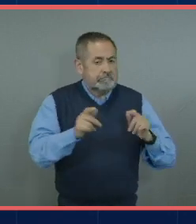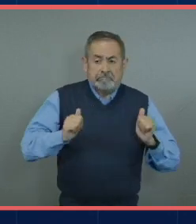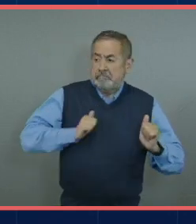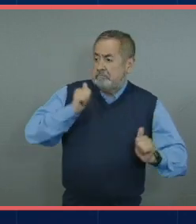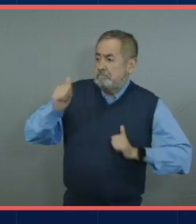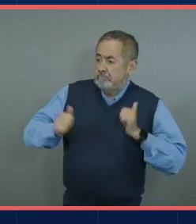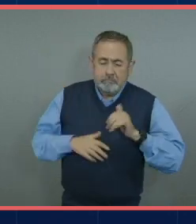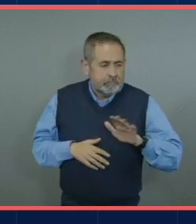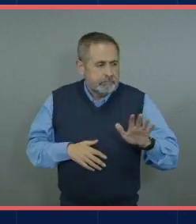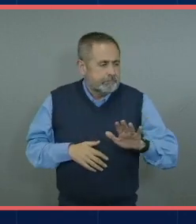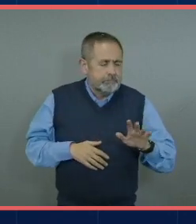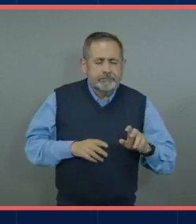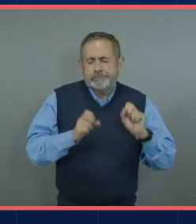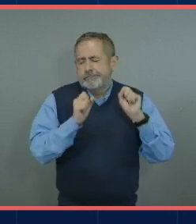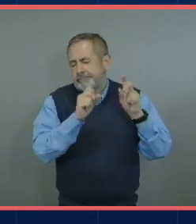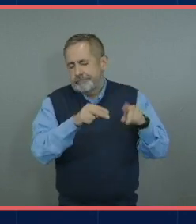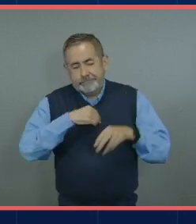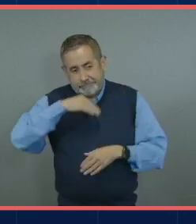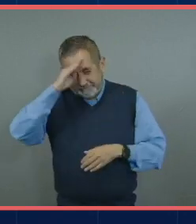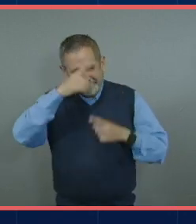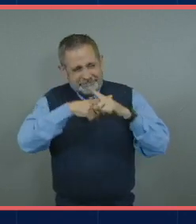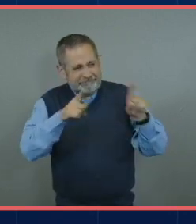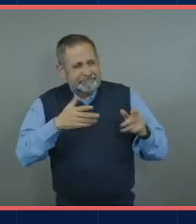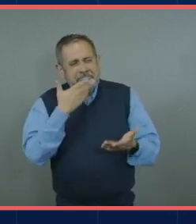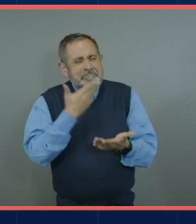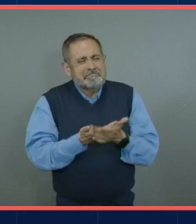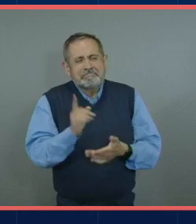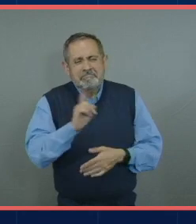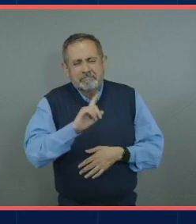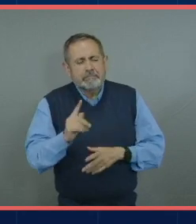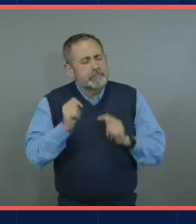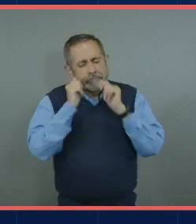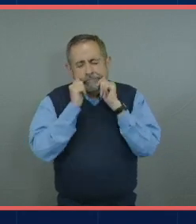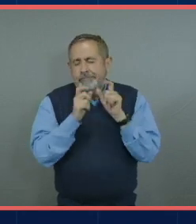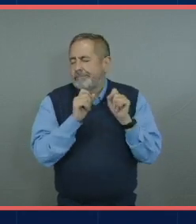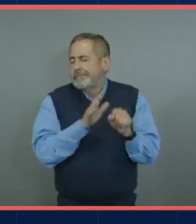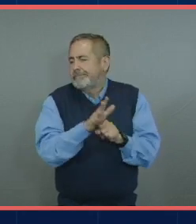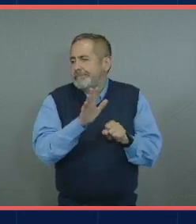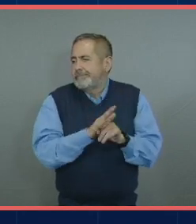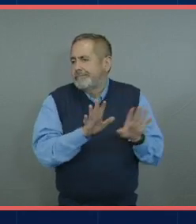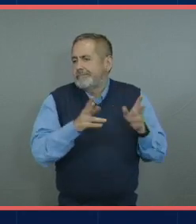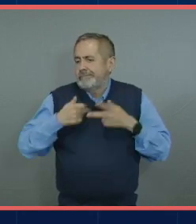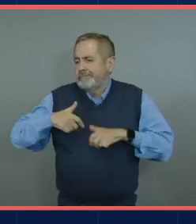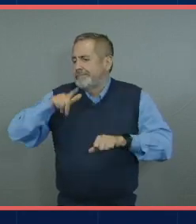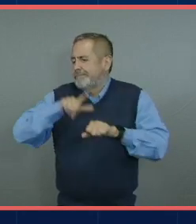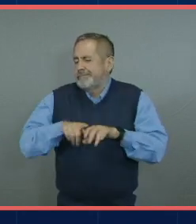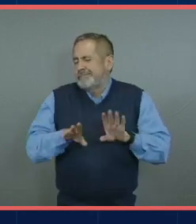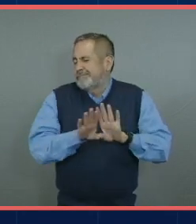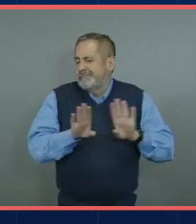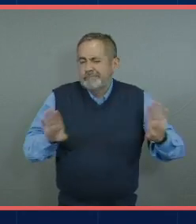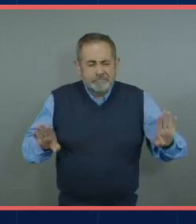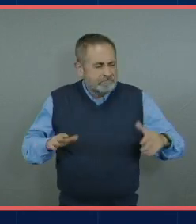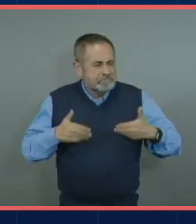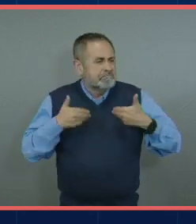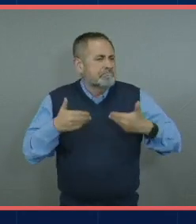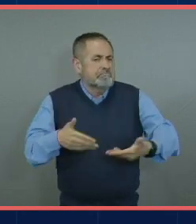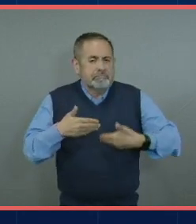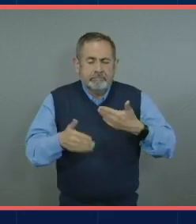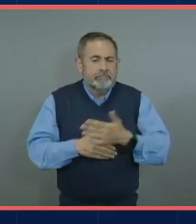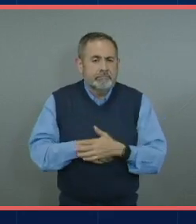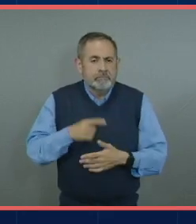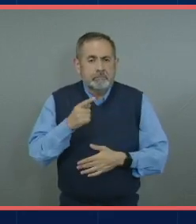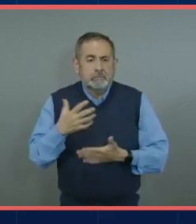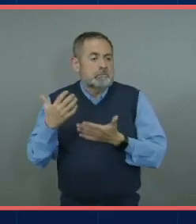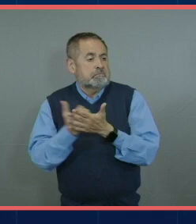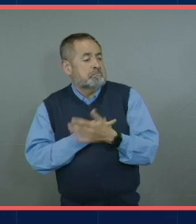cuadrar, que tal vez no pienses igual, que no te caigan bien, pero es un tema personal, es un tema de percepción. Y repito, aquí lo importante no es